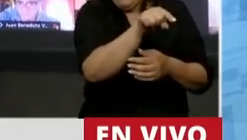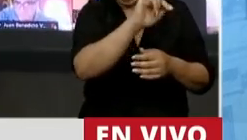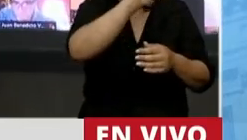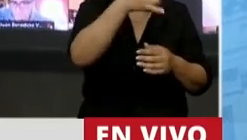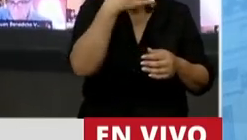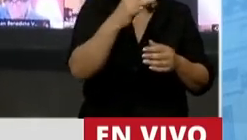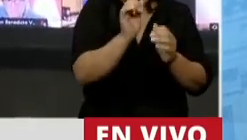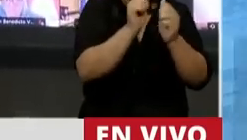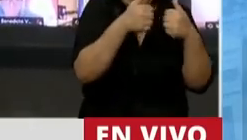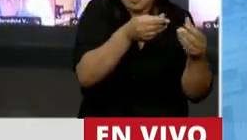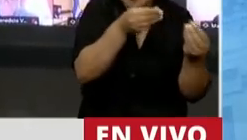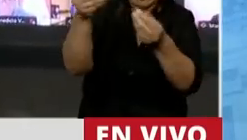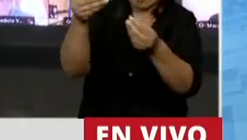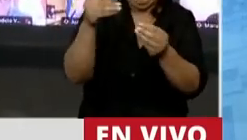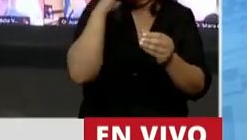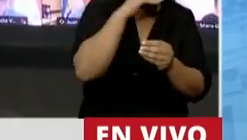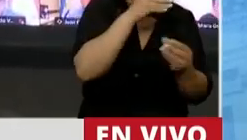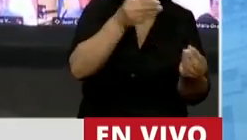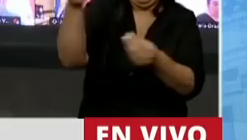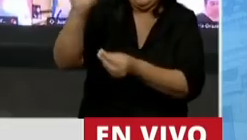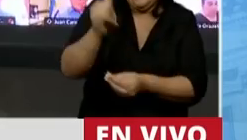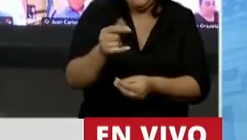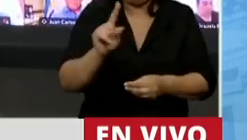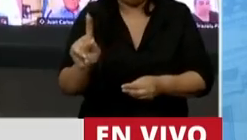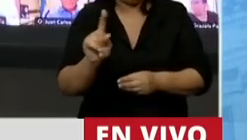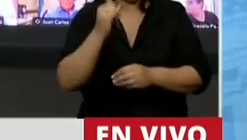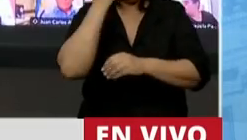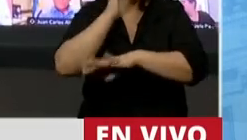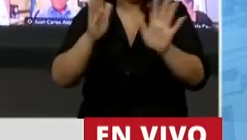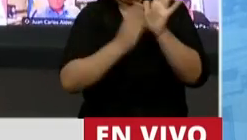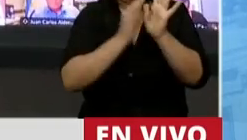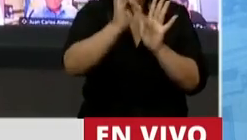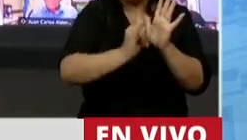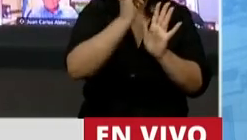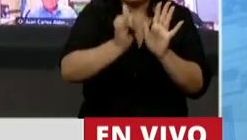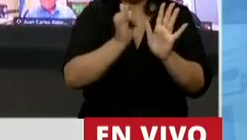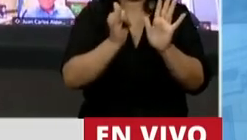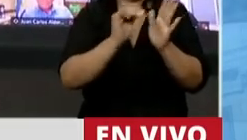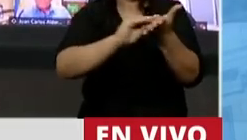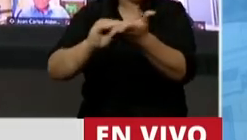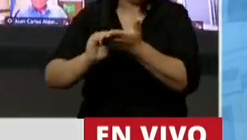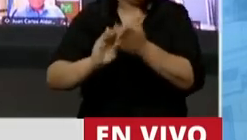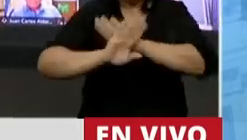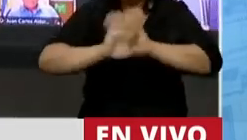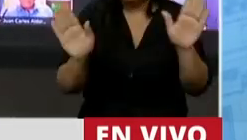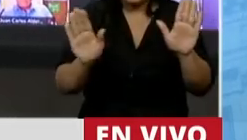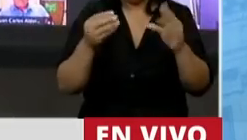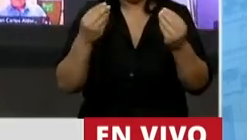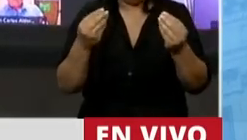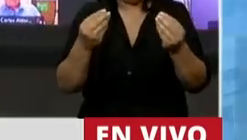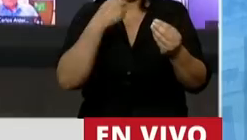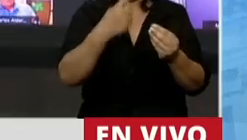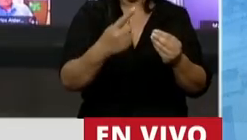presentación. Pero bueno, ya tienen suficiente con algunos de los argumentos que dieron los diputados acá para tratar de fundar la